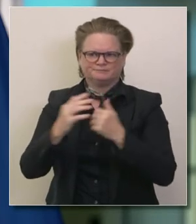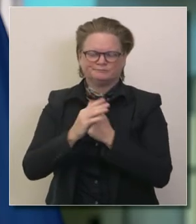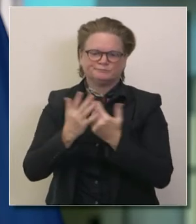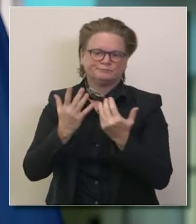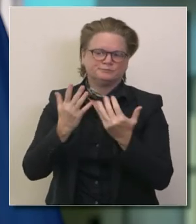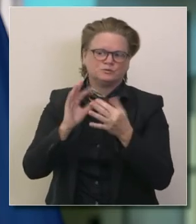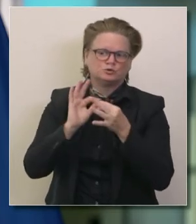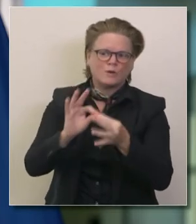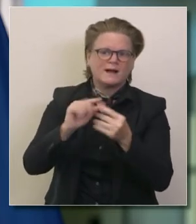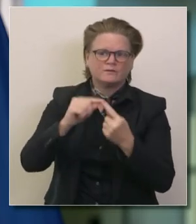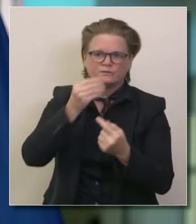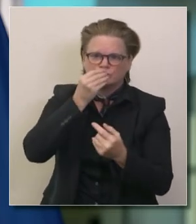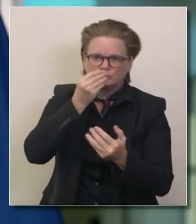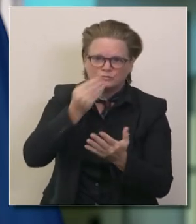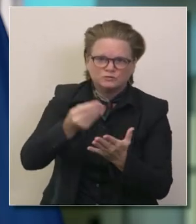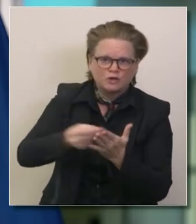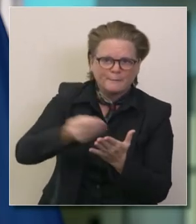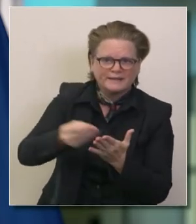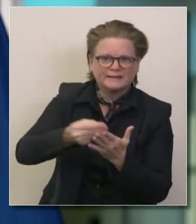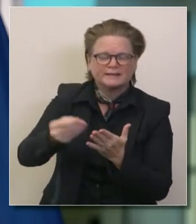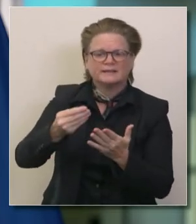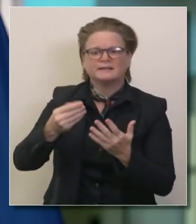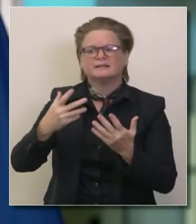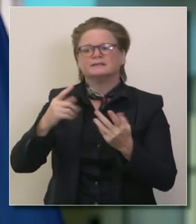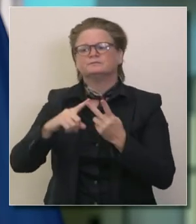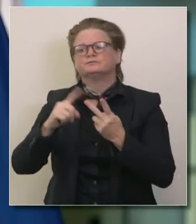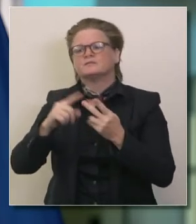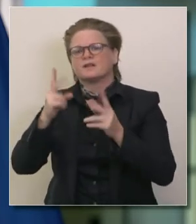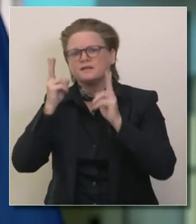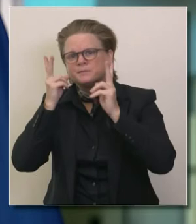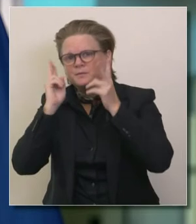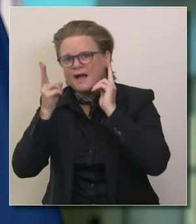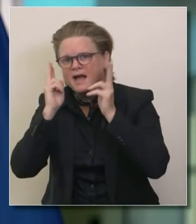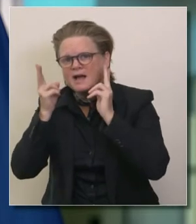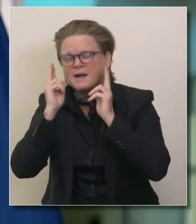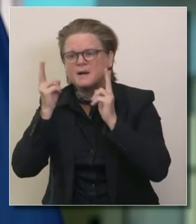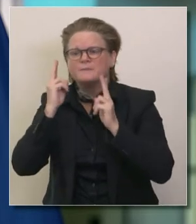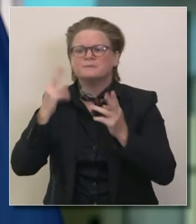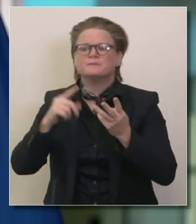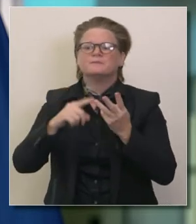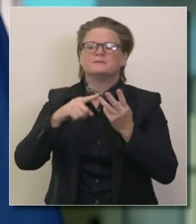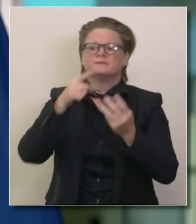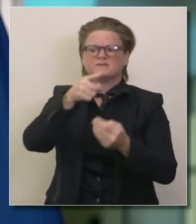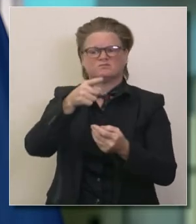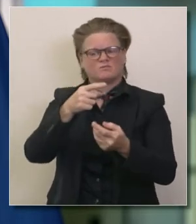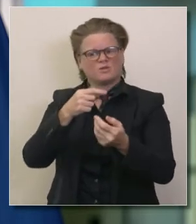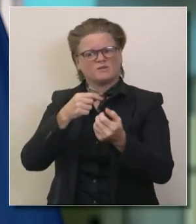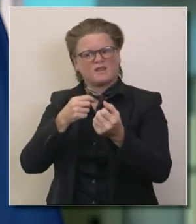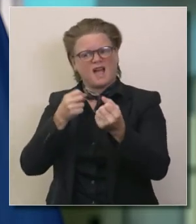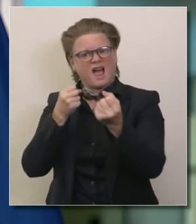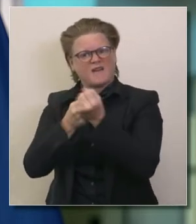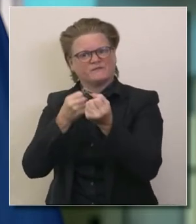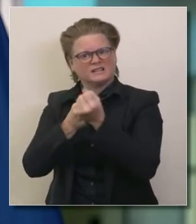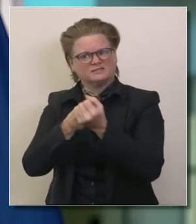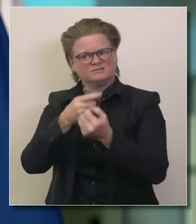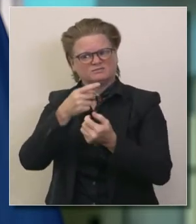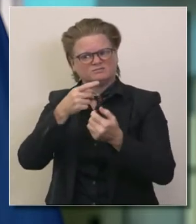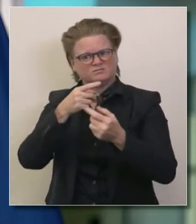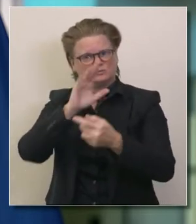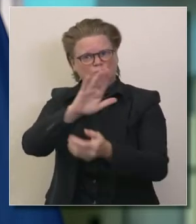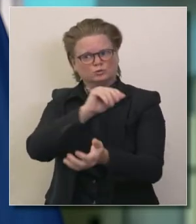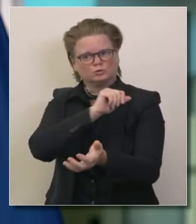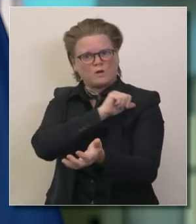estado restricciones que van de ir a de compras en los supermercados a cortarse